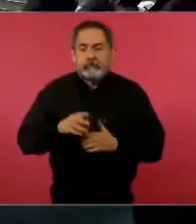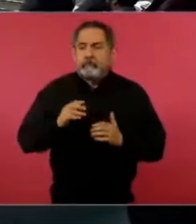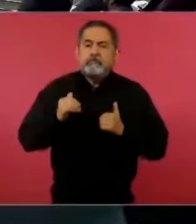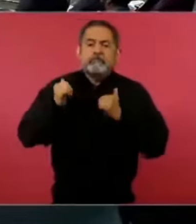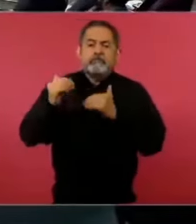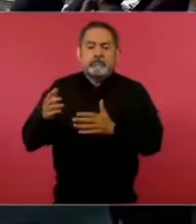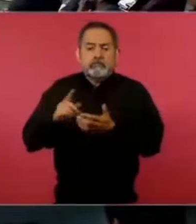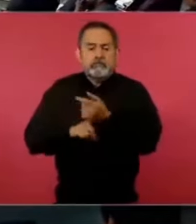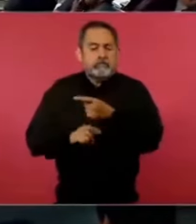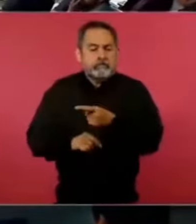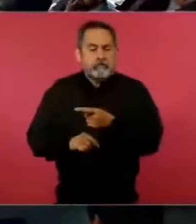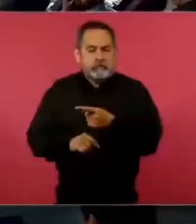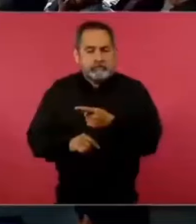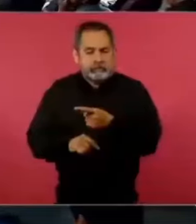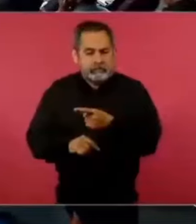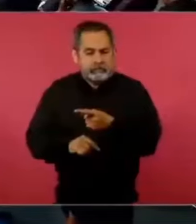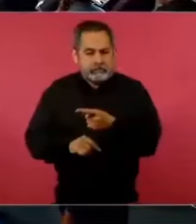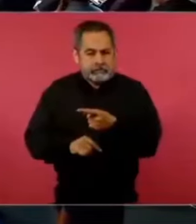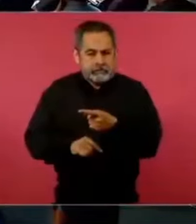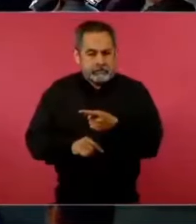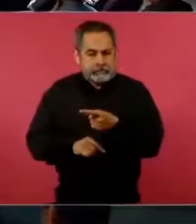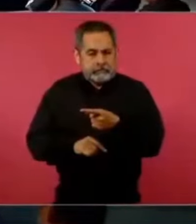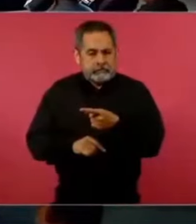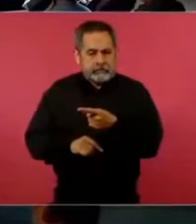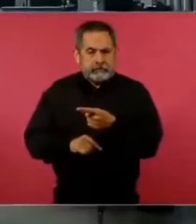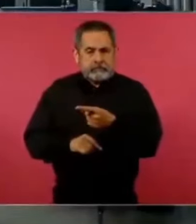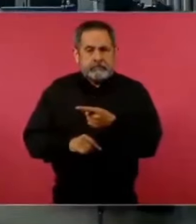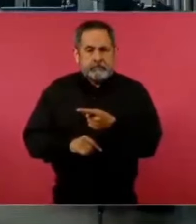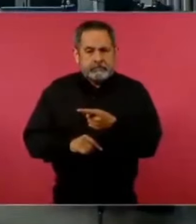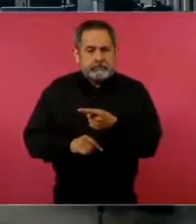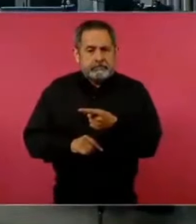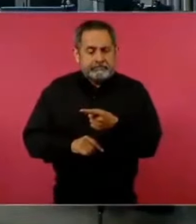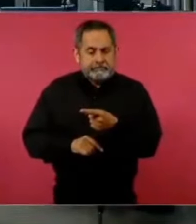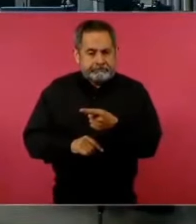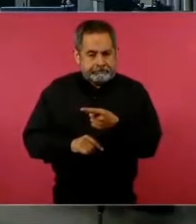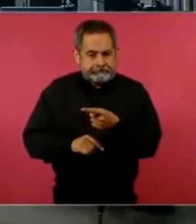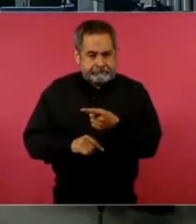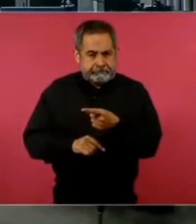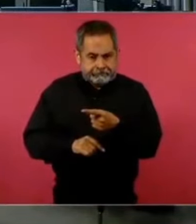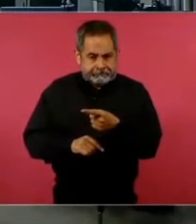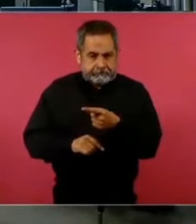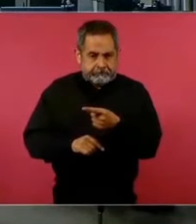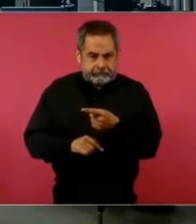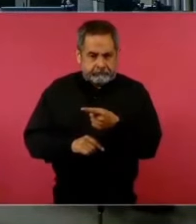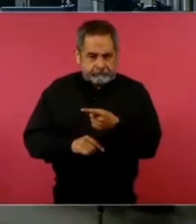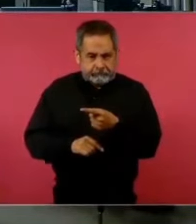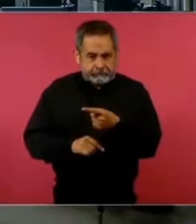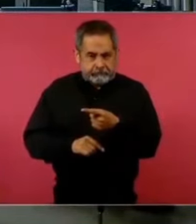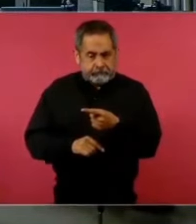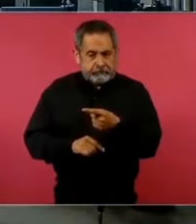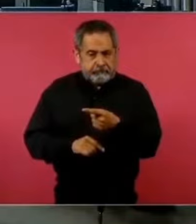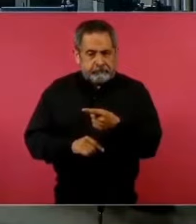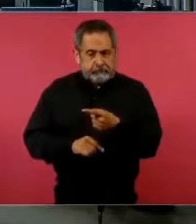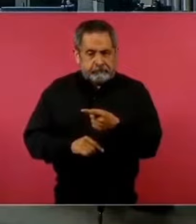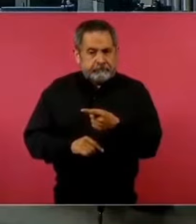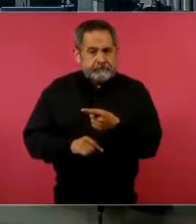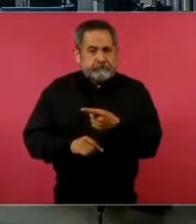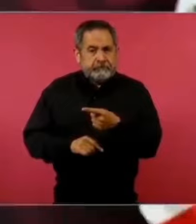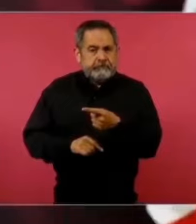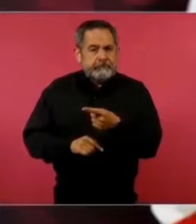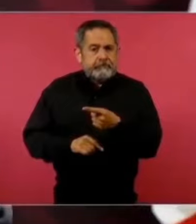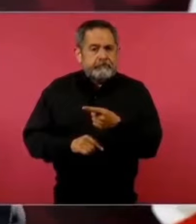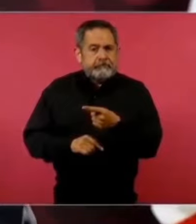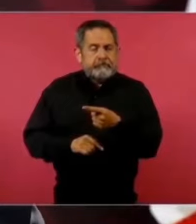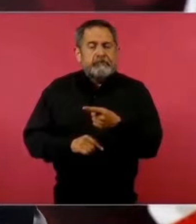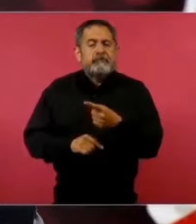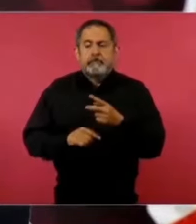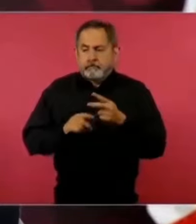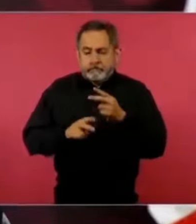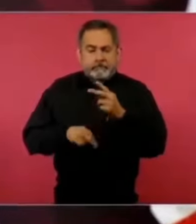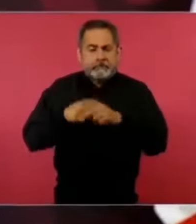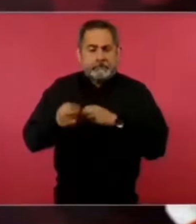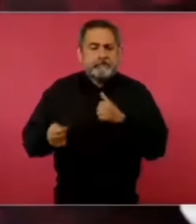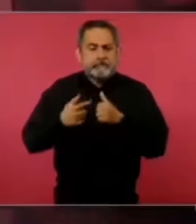llegar